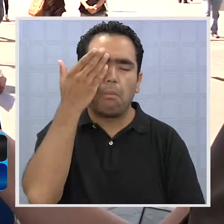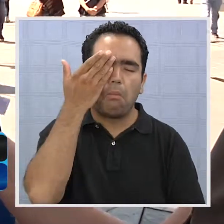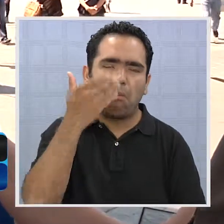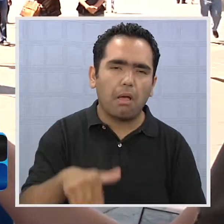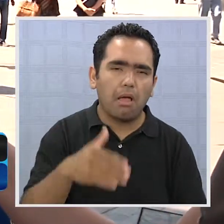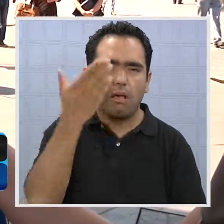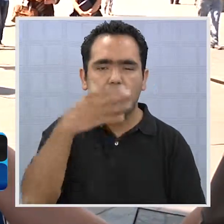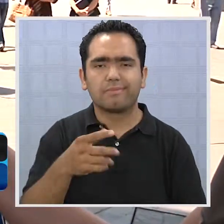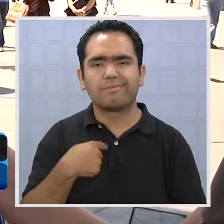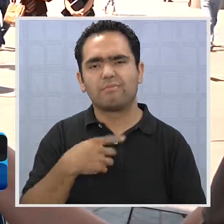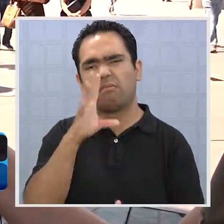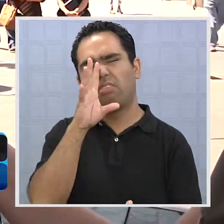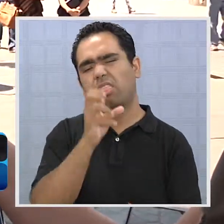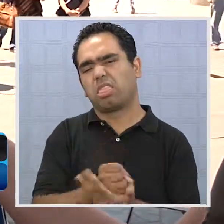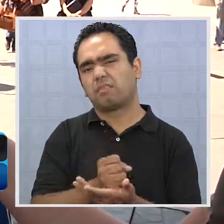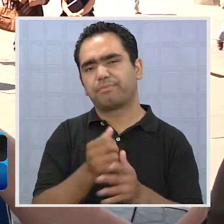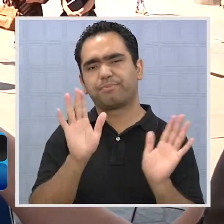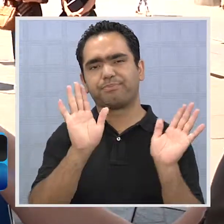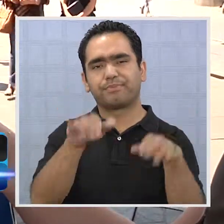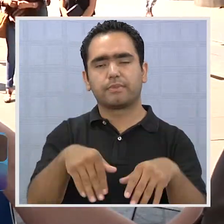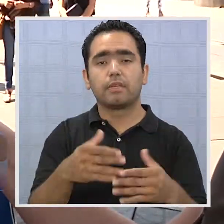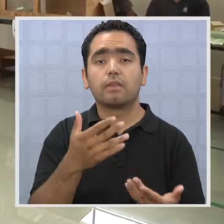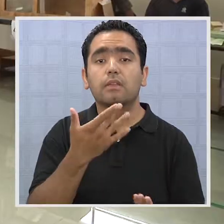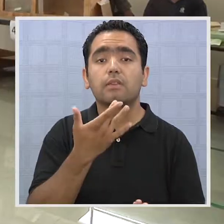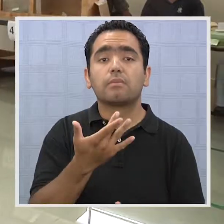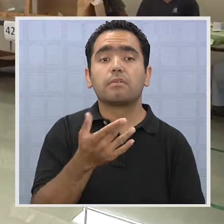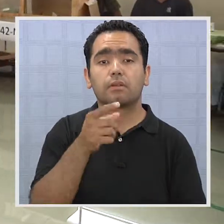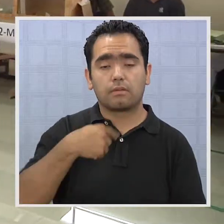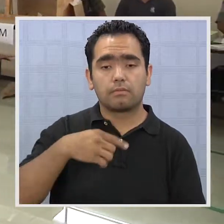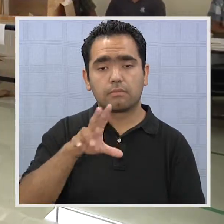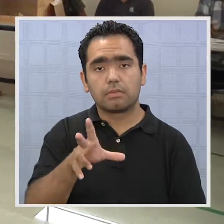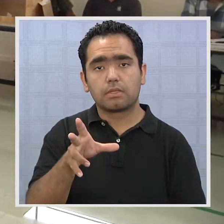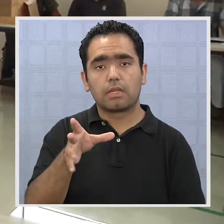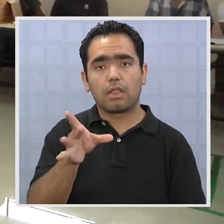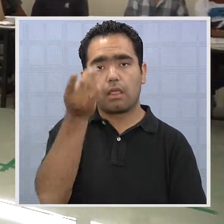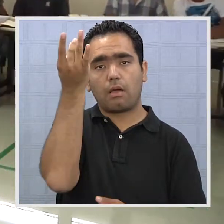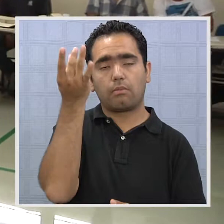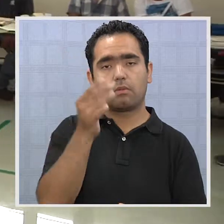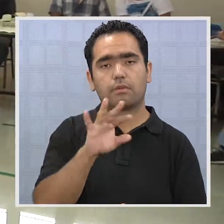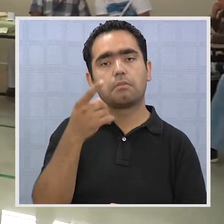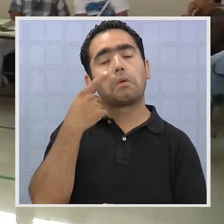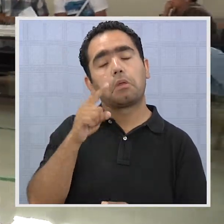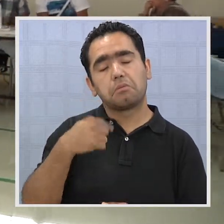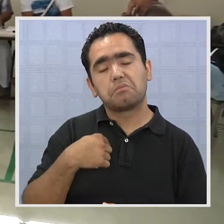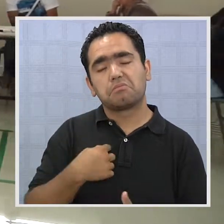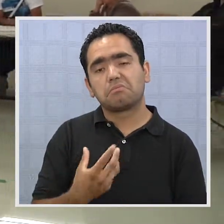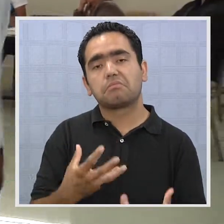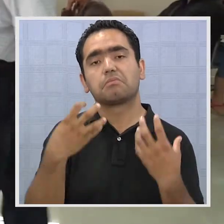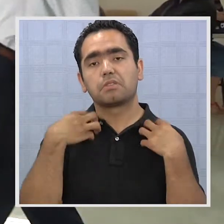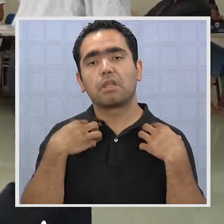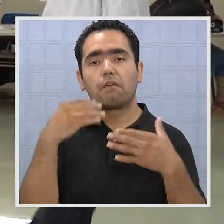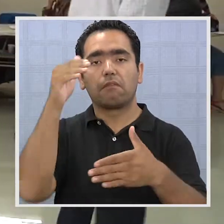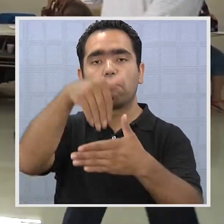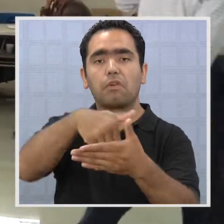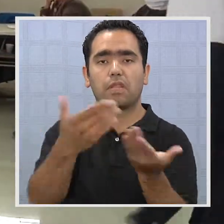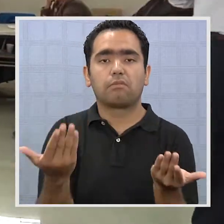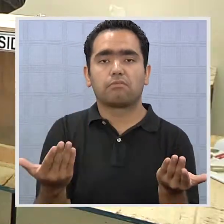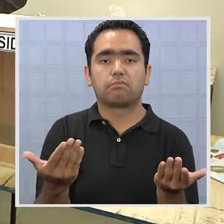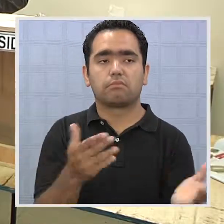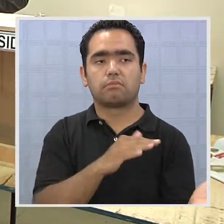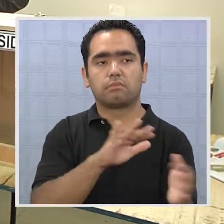está mal cortado el que cada vez nos damos más cuenta de eso, pero como te digo yo igual voy a ir votar esta